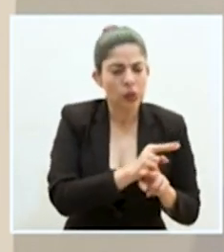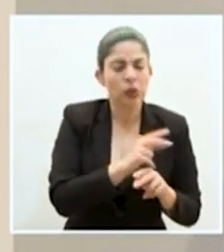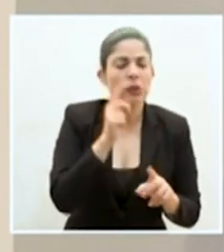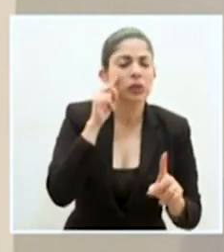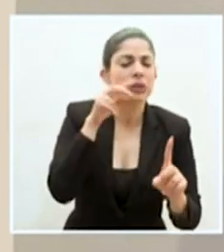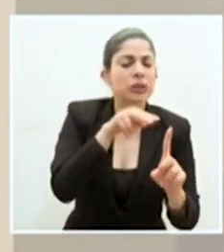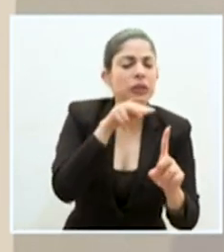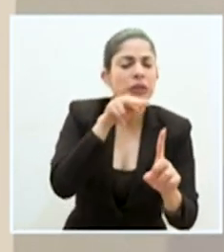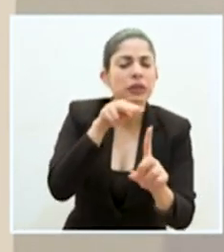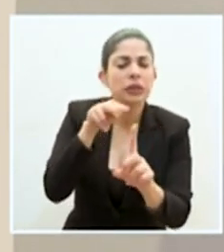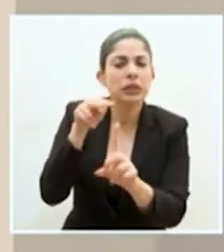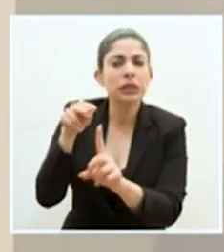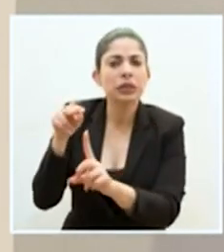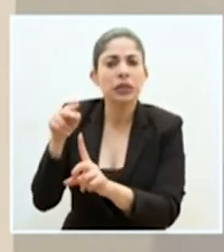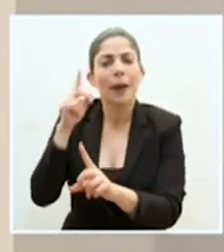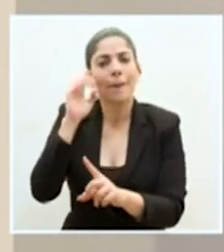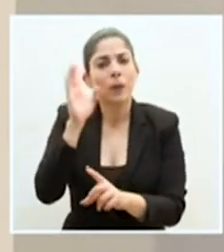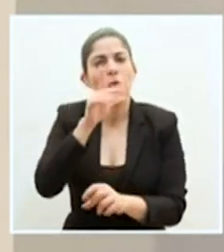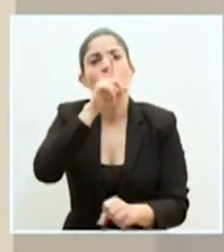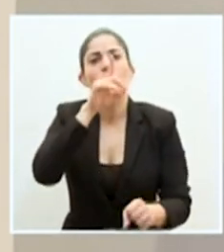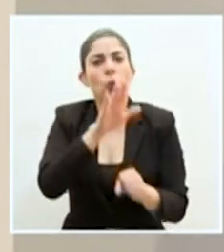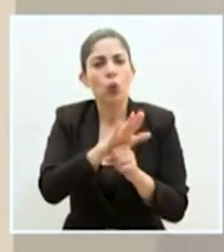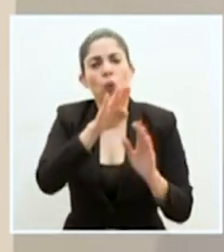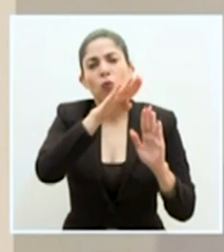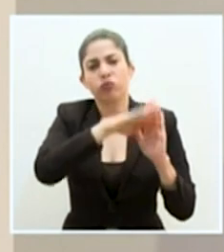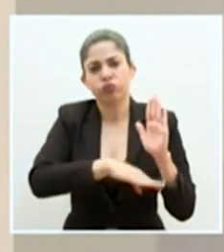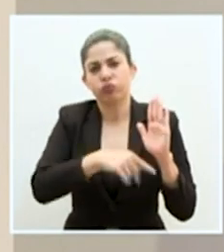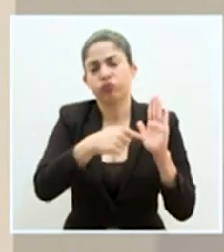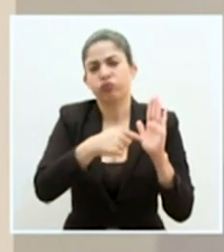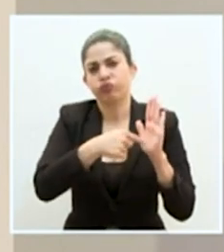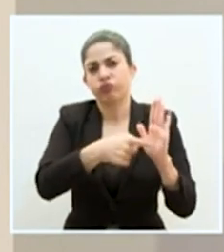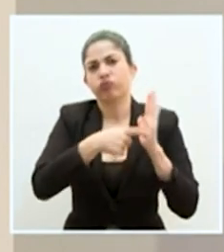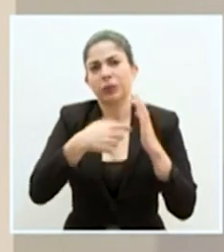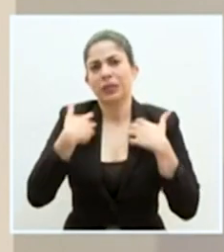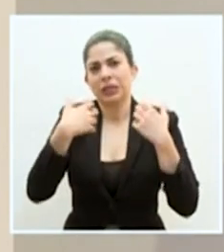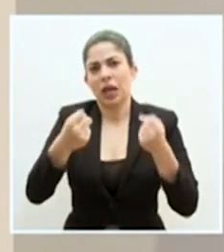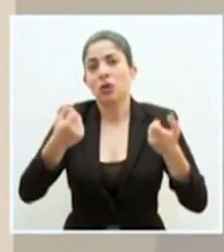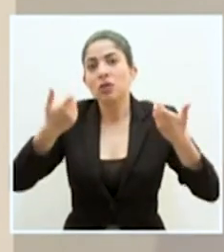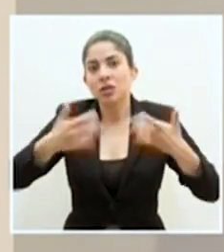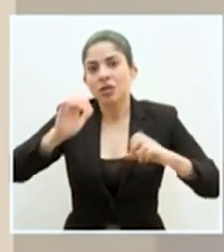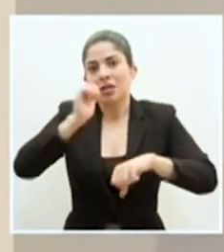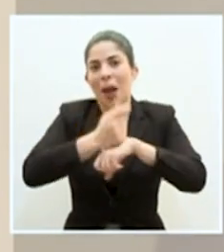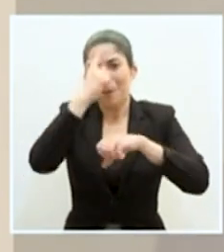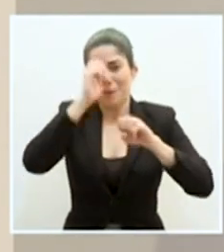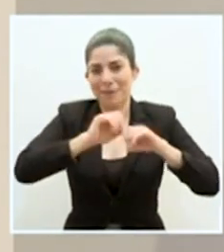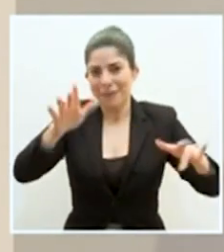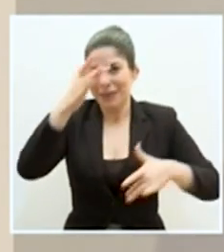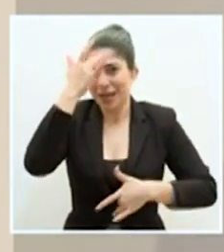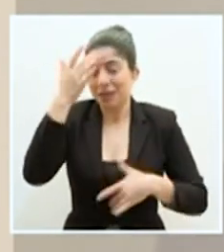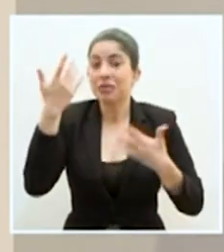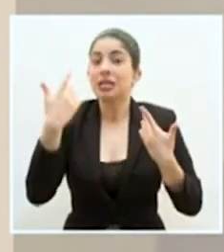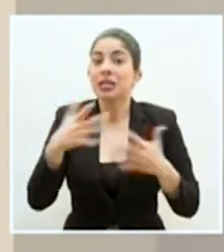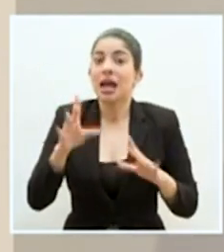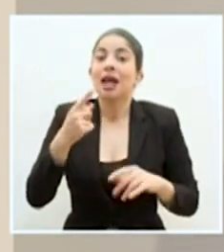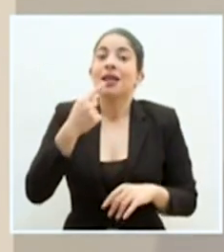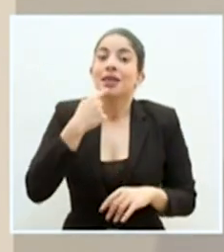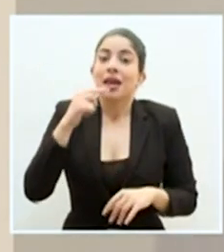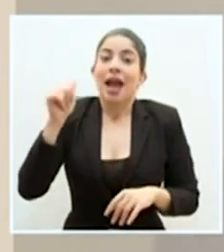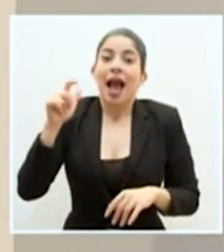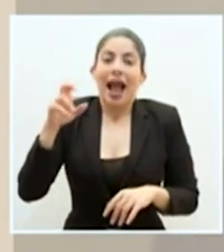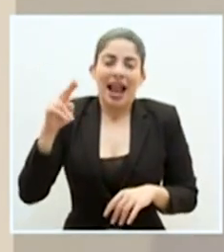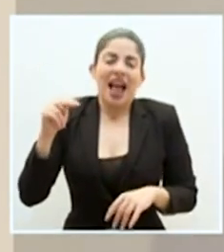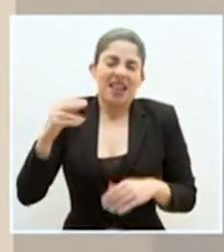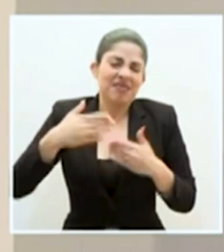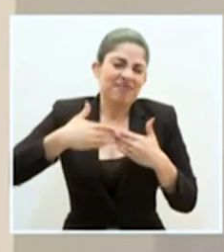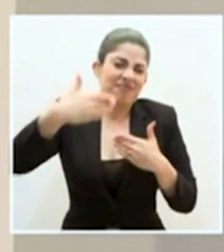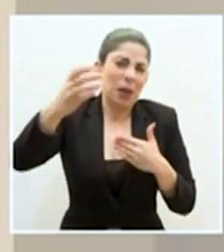de la situación para estar garantizando que se cumplan todos esos estándares de salud que se han fijado en medio de una pandemia que como ya bien lo ha indicado don Alan, va